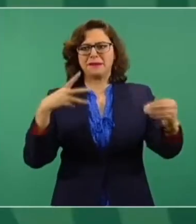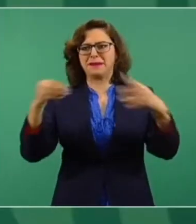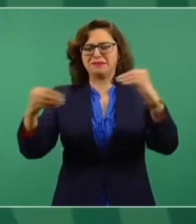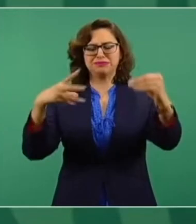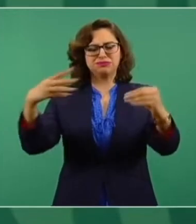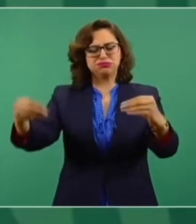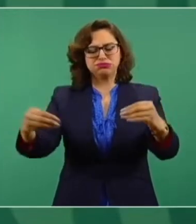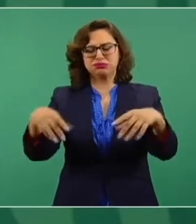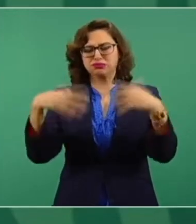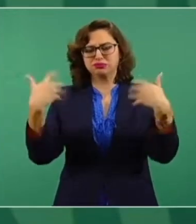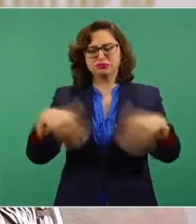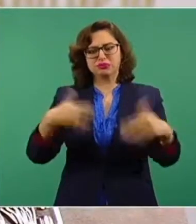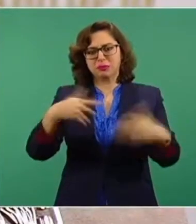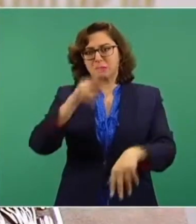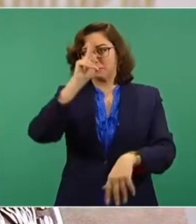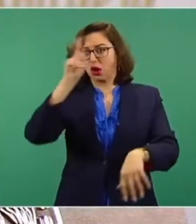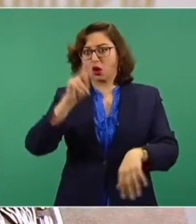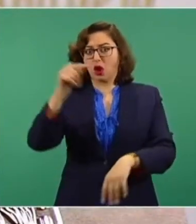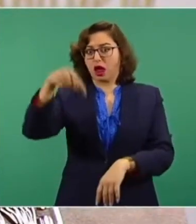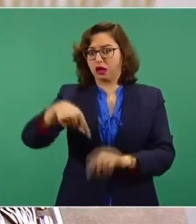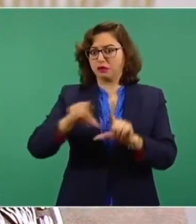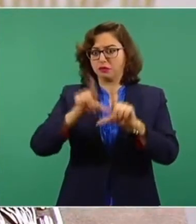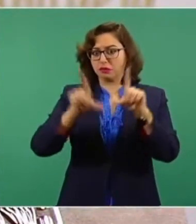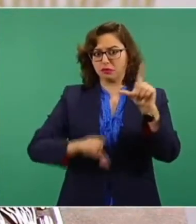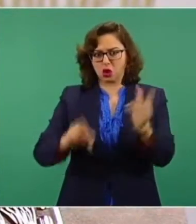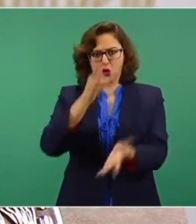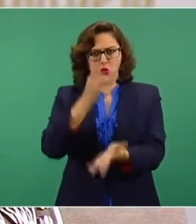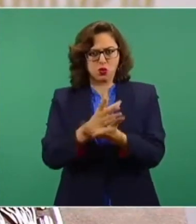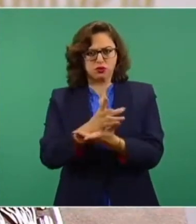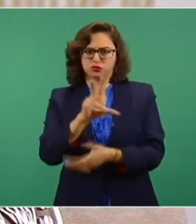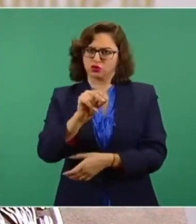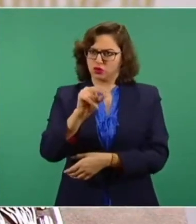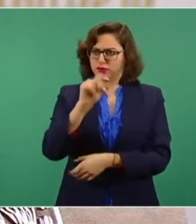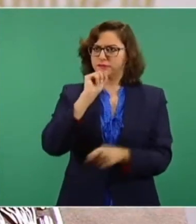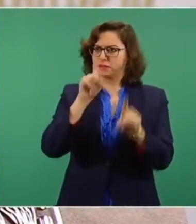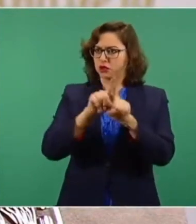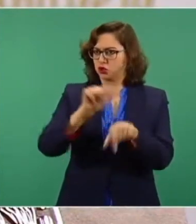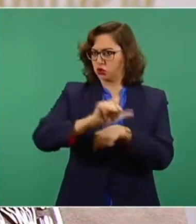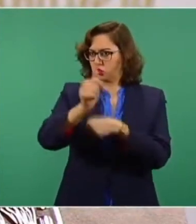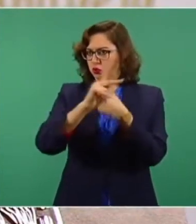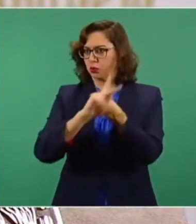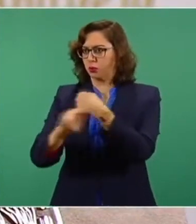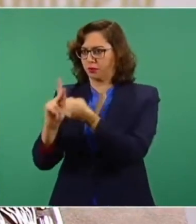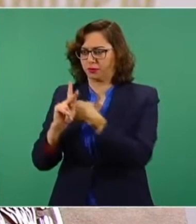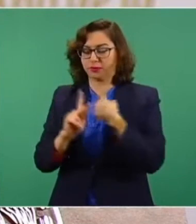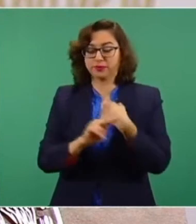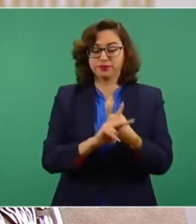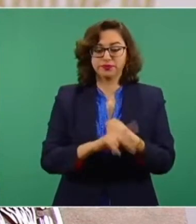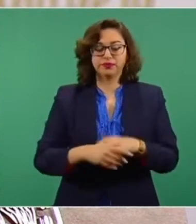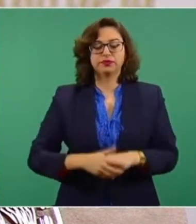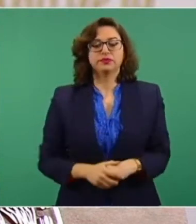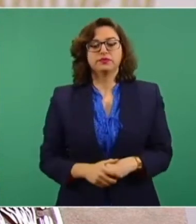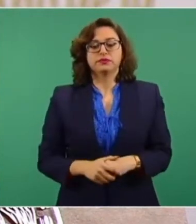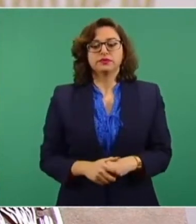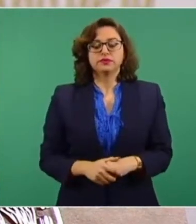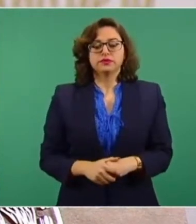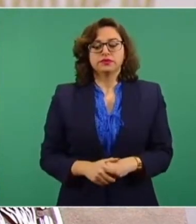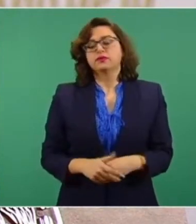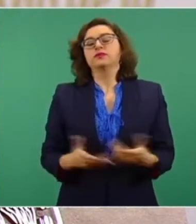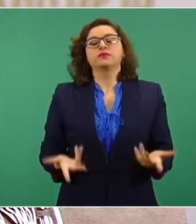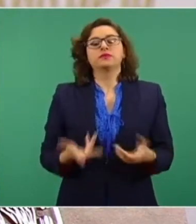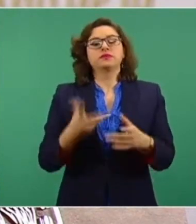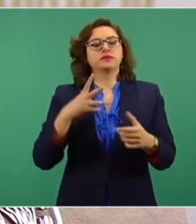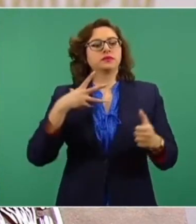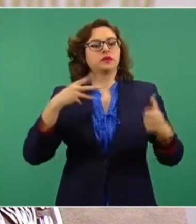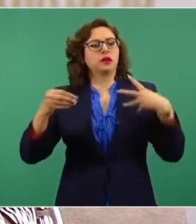Nuestro gobierno ha estado a la vanguardia en la lucha contra la pandemia del COVID-19. En